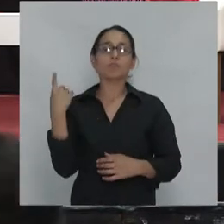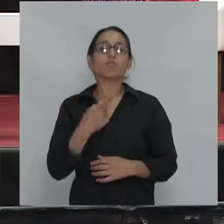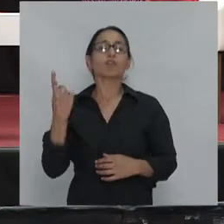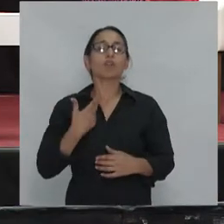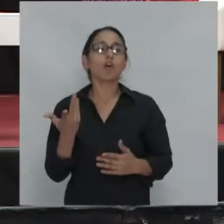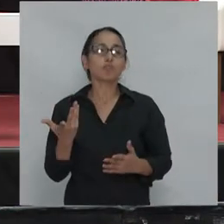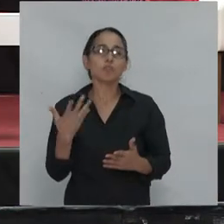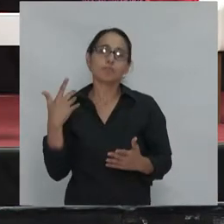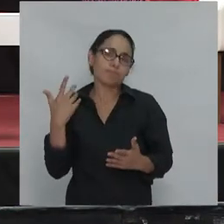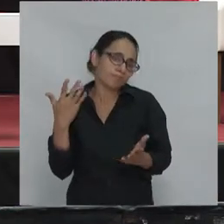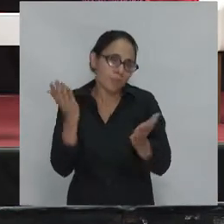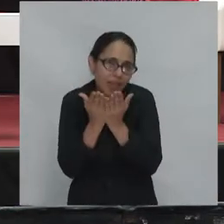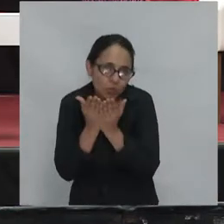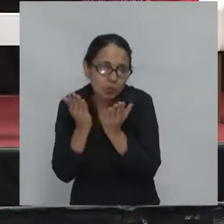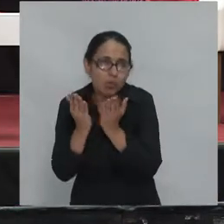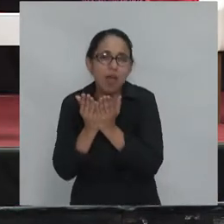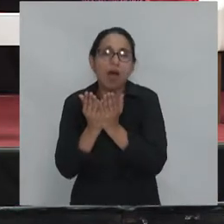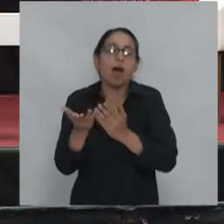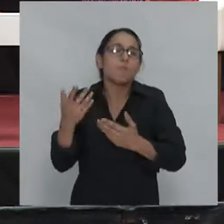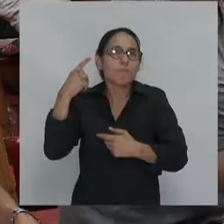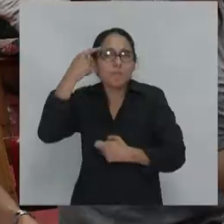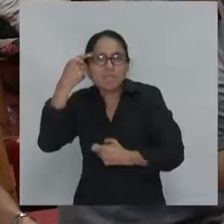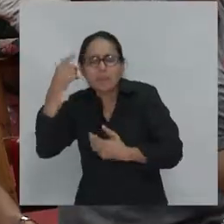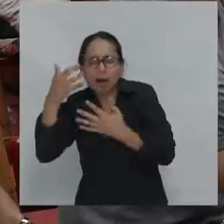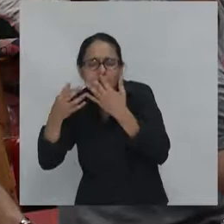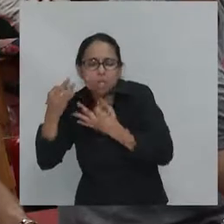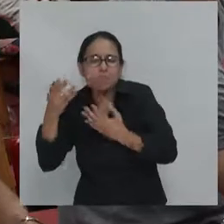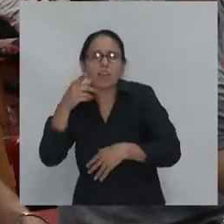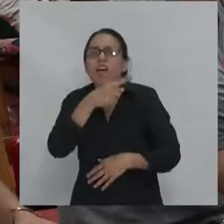por supuesto ¿qué piensan? ¿qué hacen?